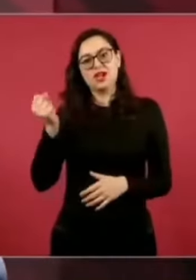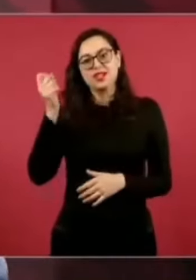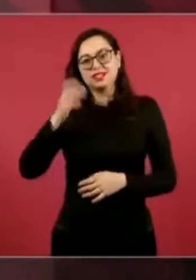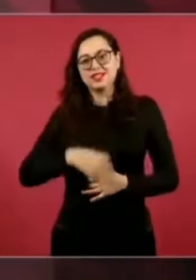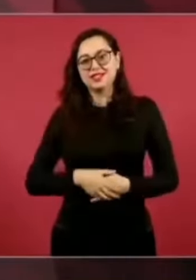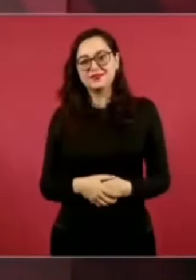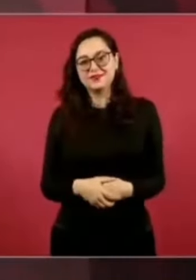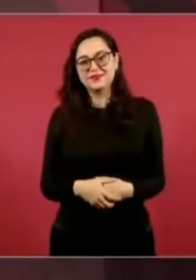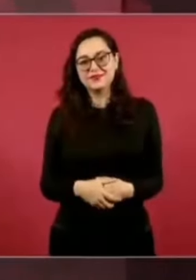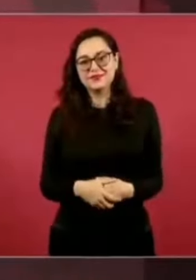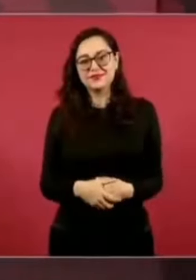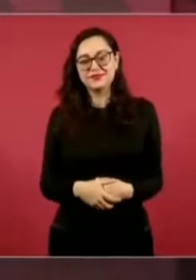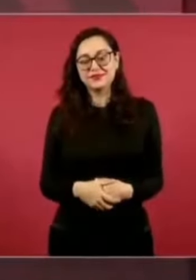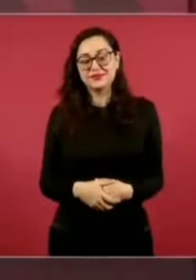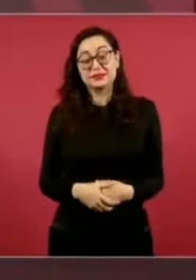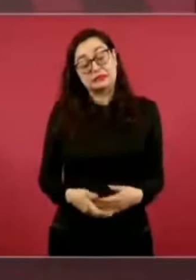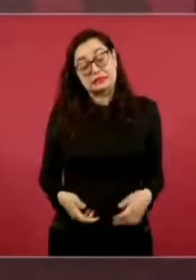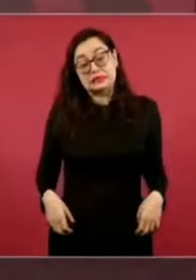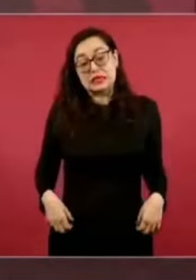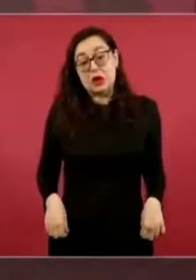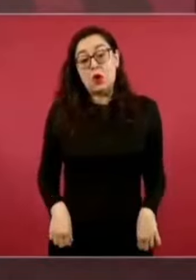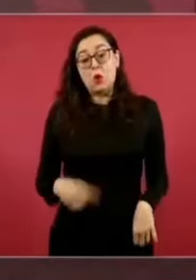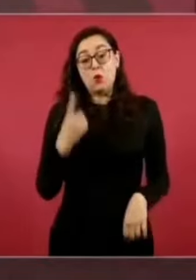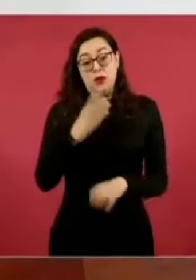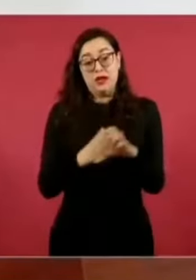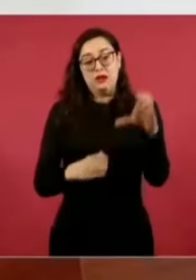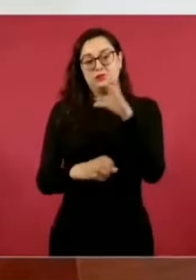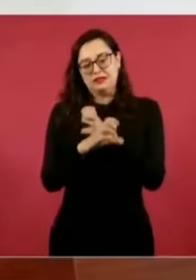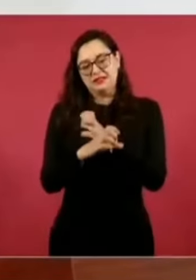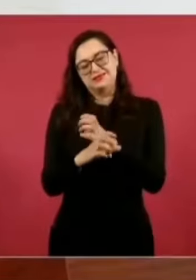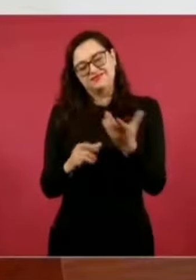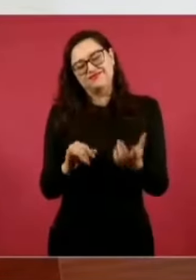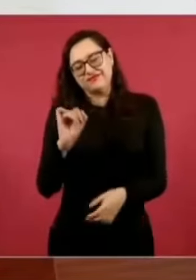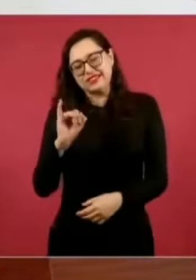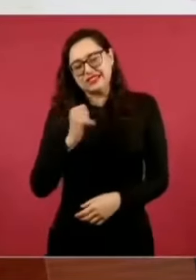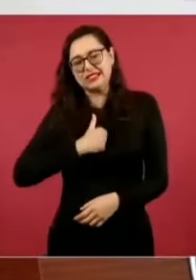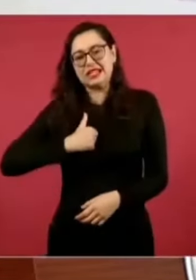de 25 mil millones de pesos,